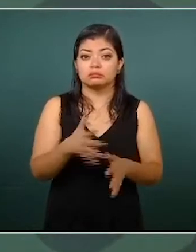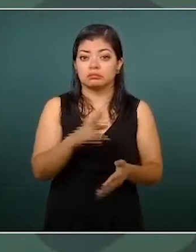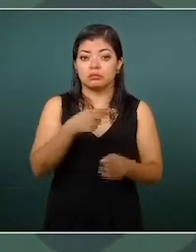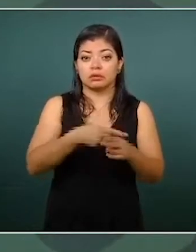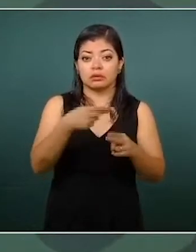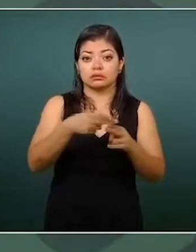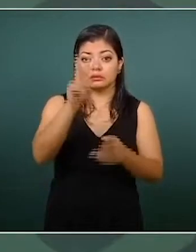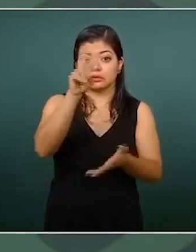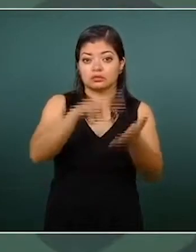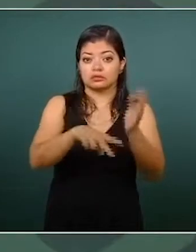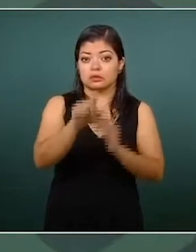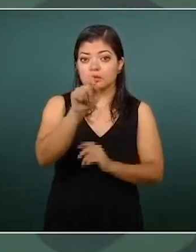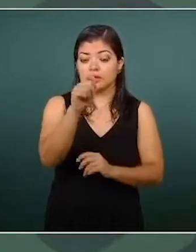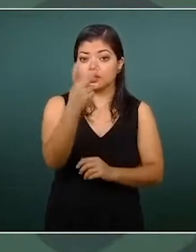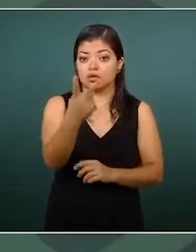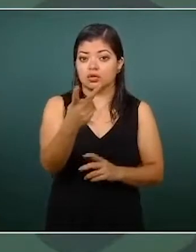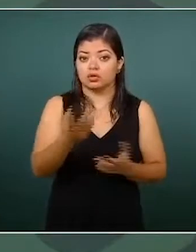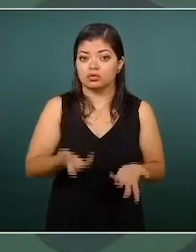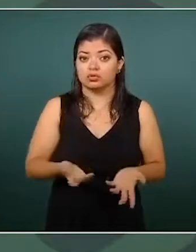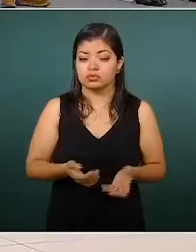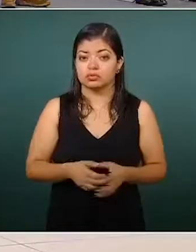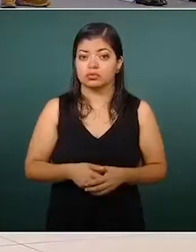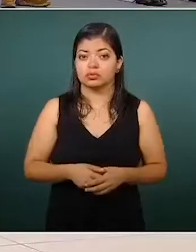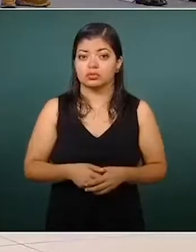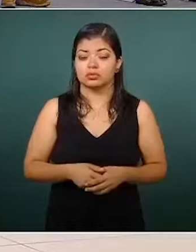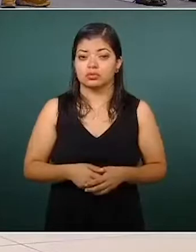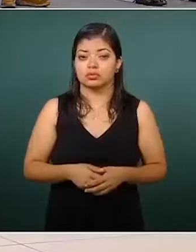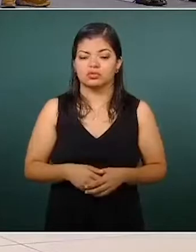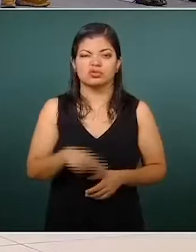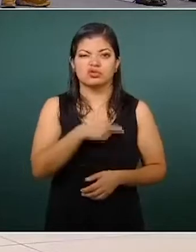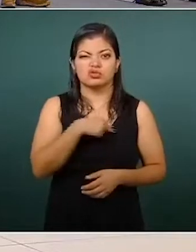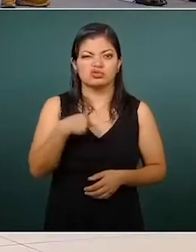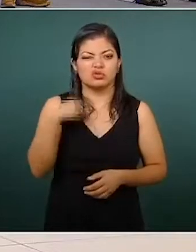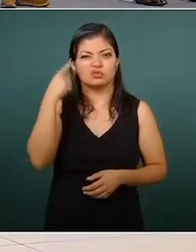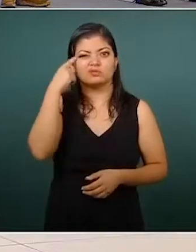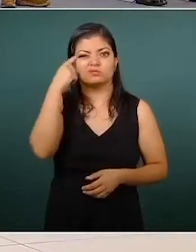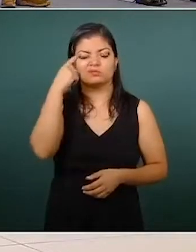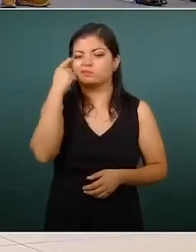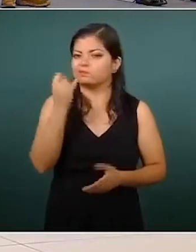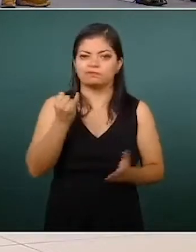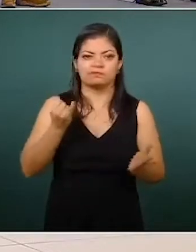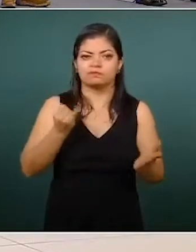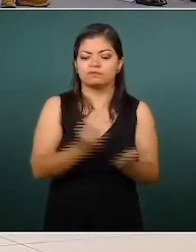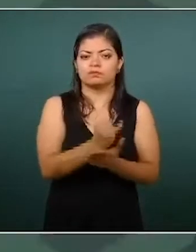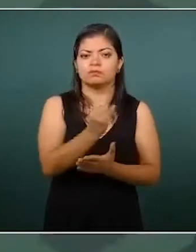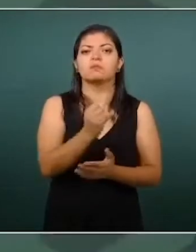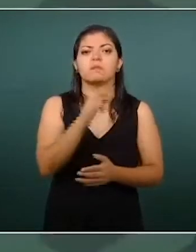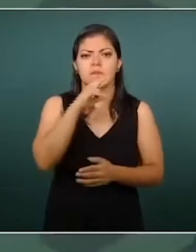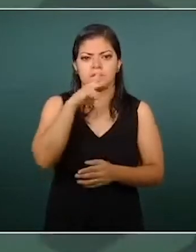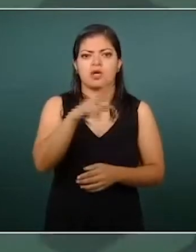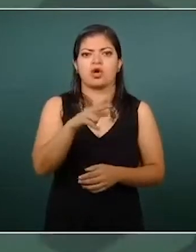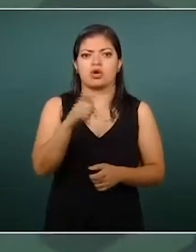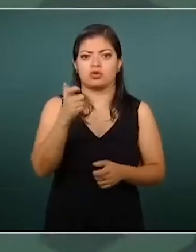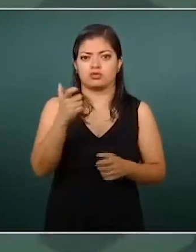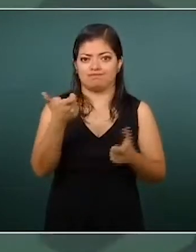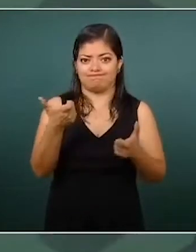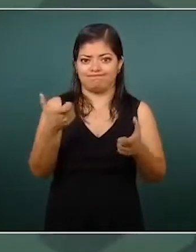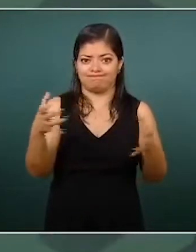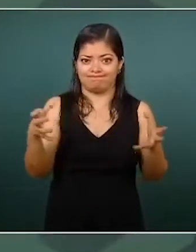2022 y tomamos la decisión de reunir recursos